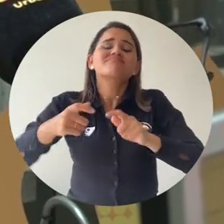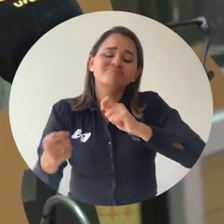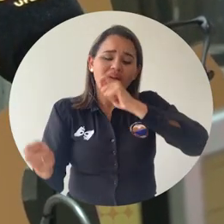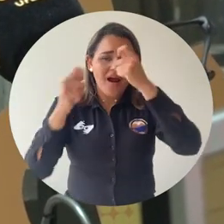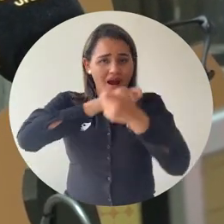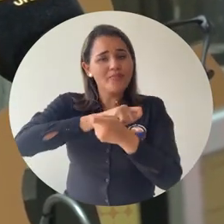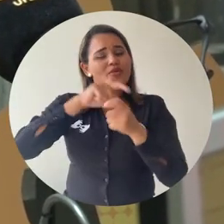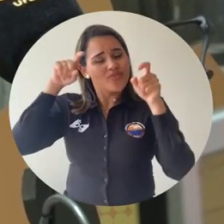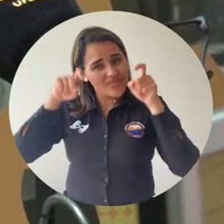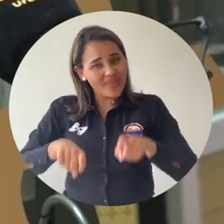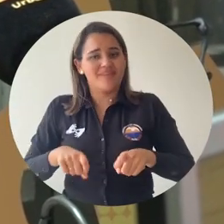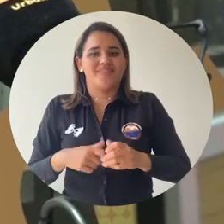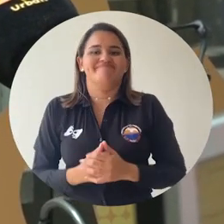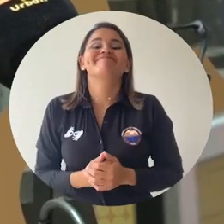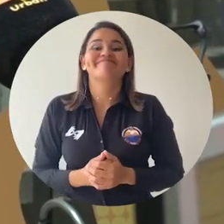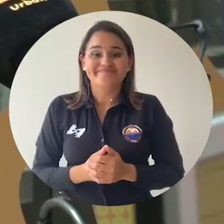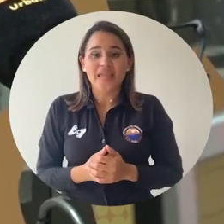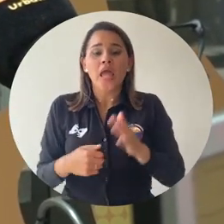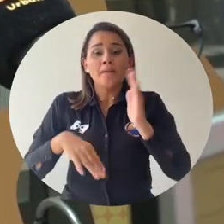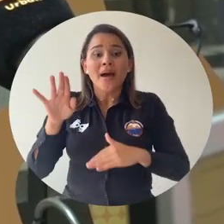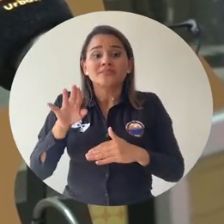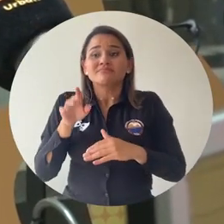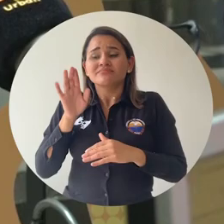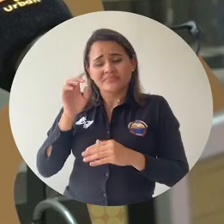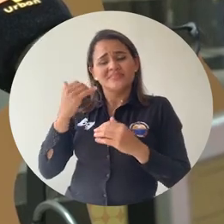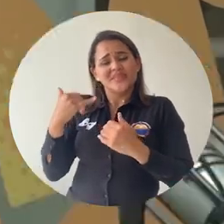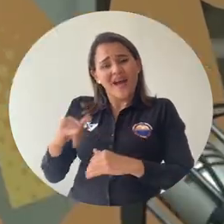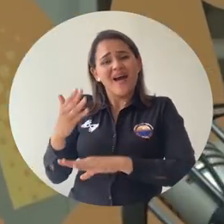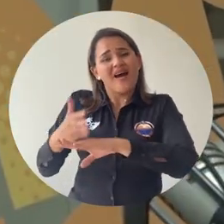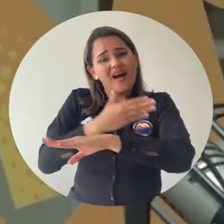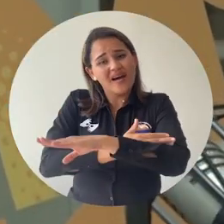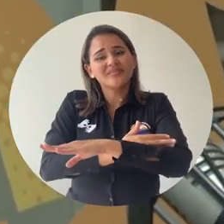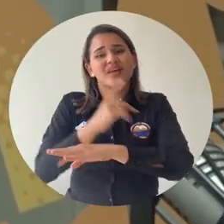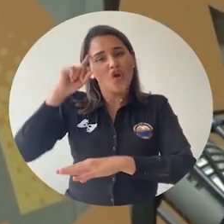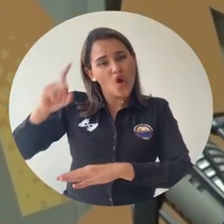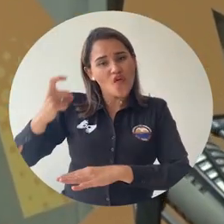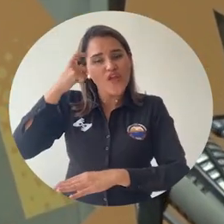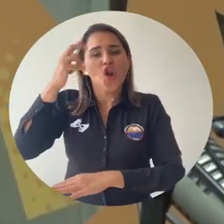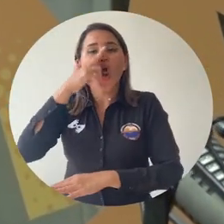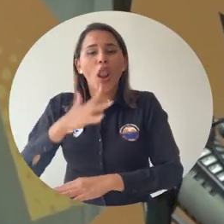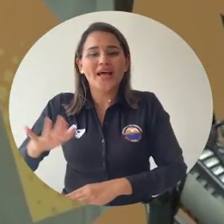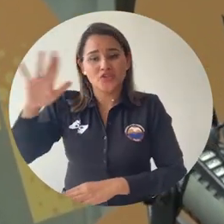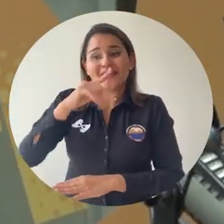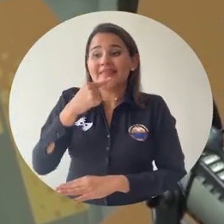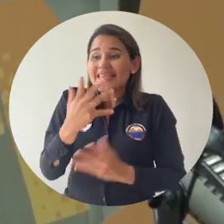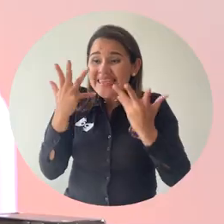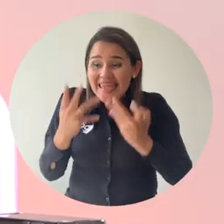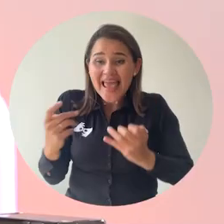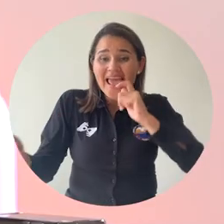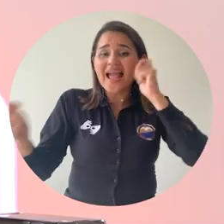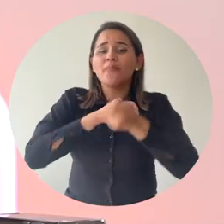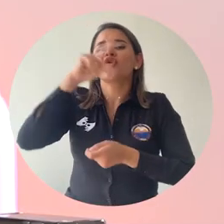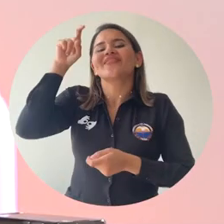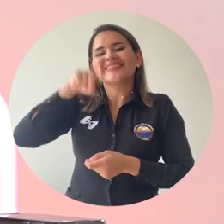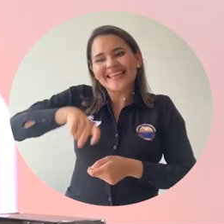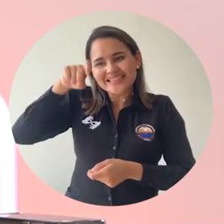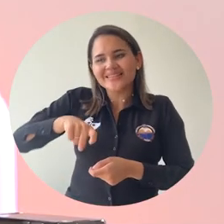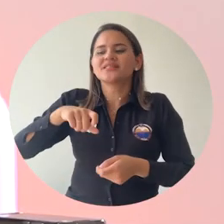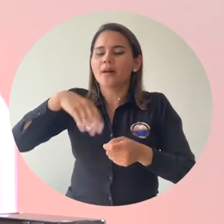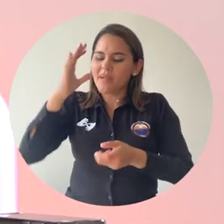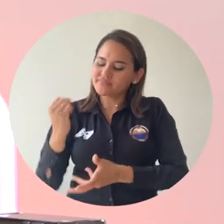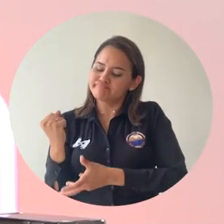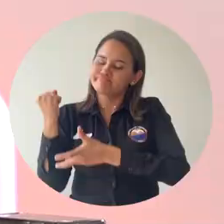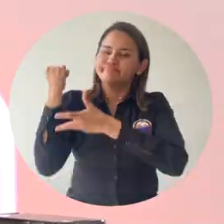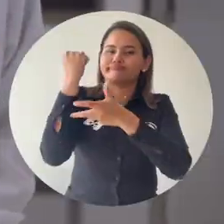necesidad de que para cumplir esas metas ambiciosas que quieren de que más jóvenes lleguen a la universidad, que es necesario aumentar los recursos para las universidades regionales. El rector Pablo Vera